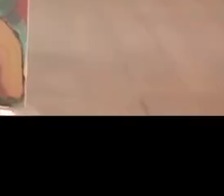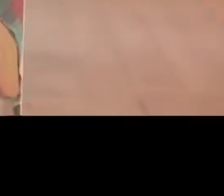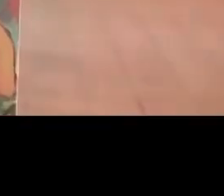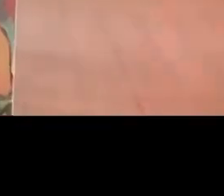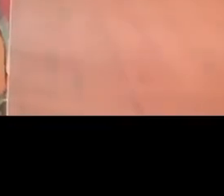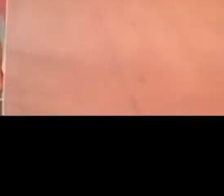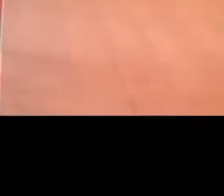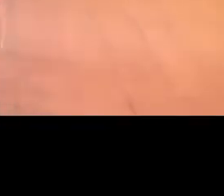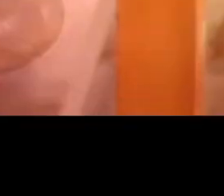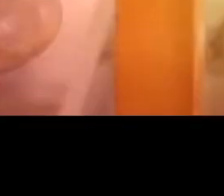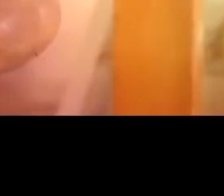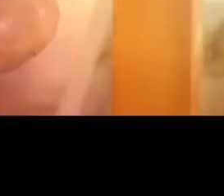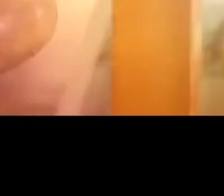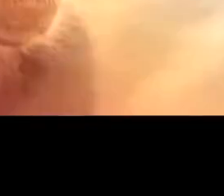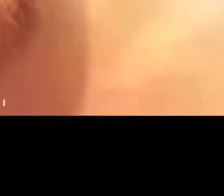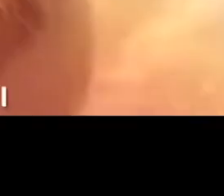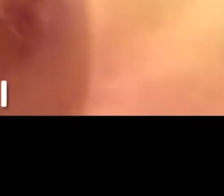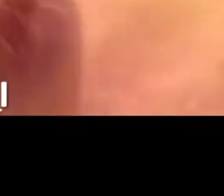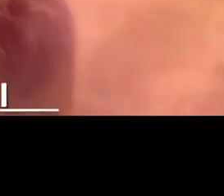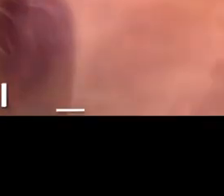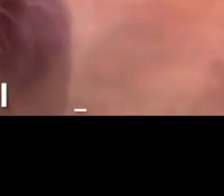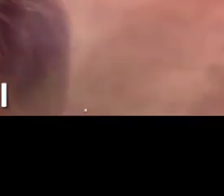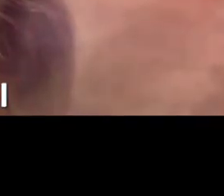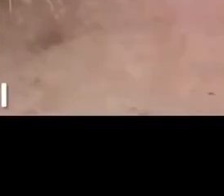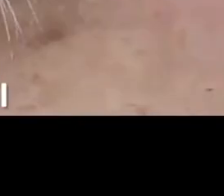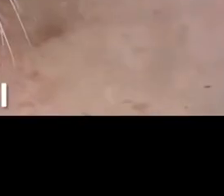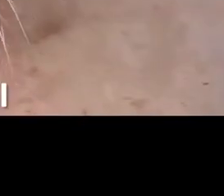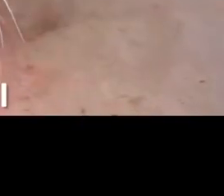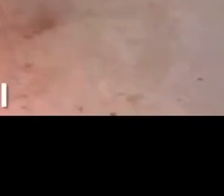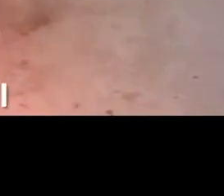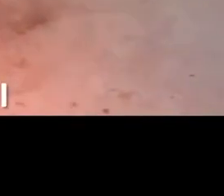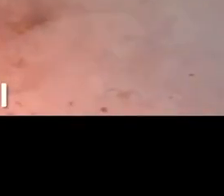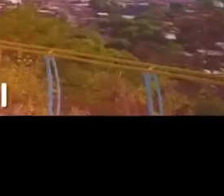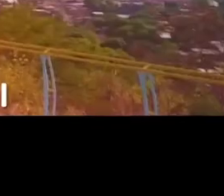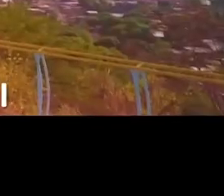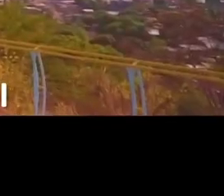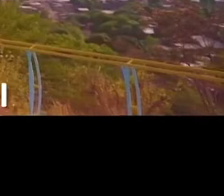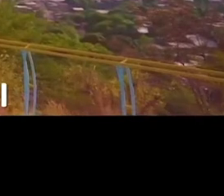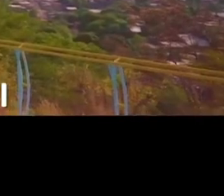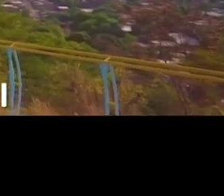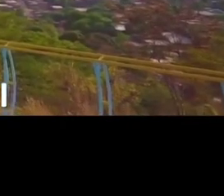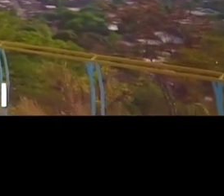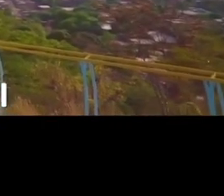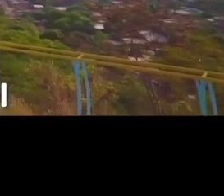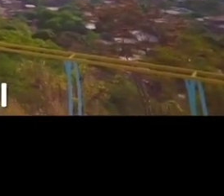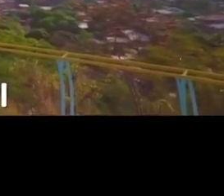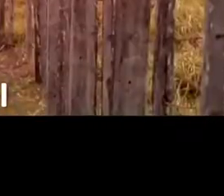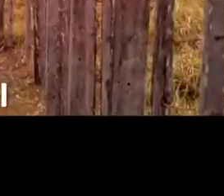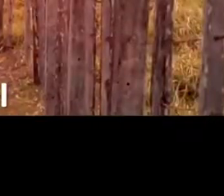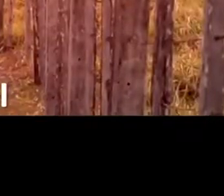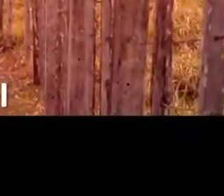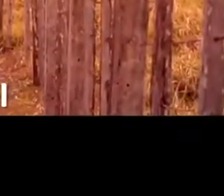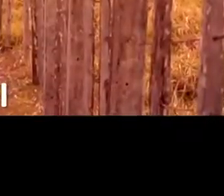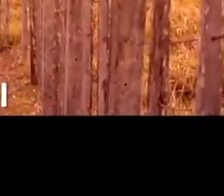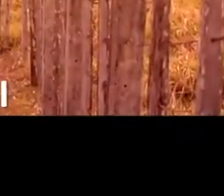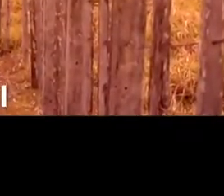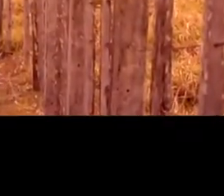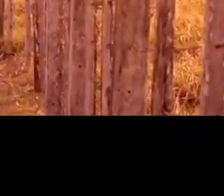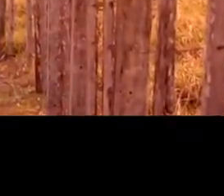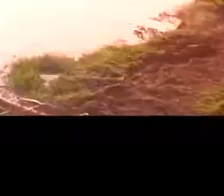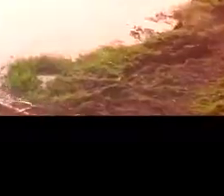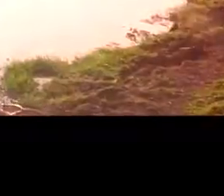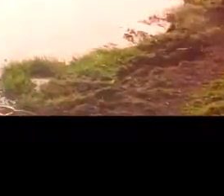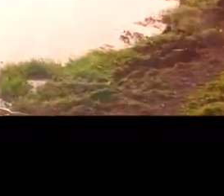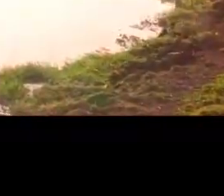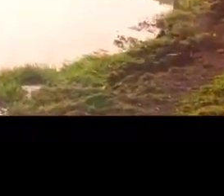En Juegalpa recorre sus museos, zoológico y miradores para contemplar espléndidas vistas de sus montañas